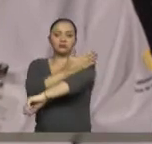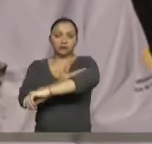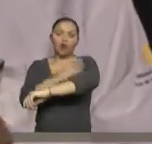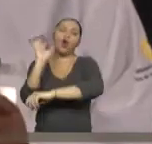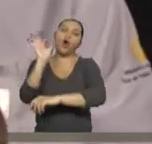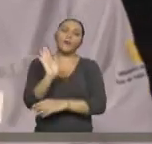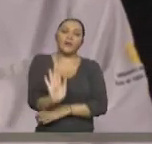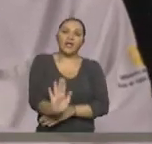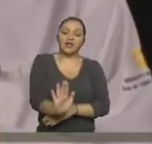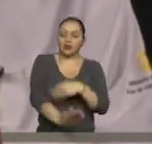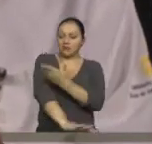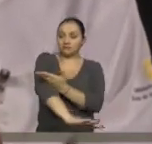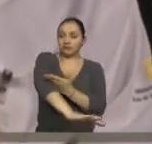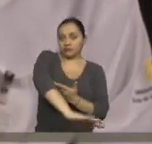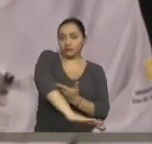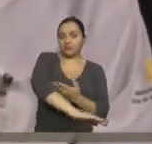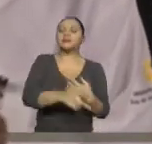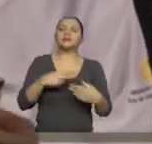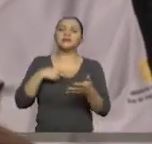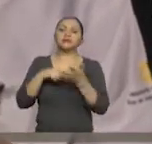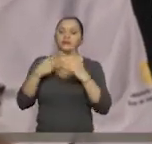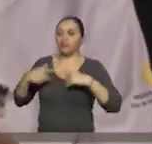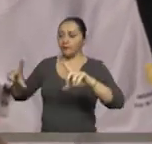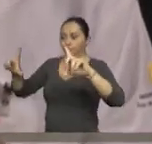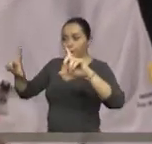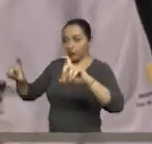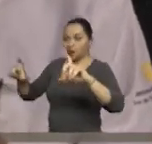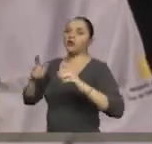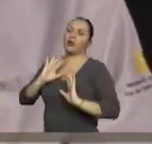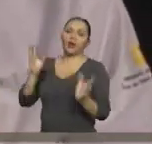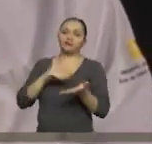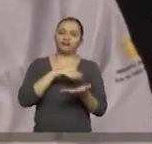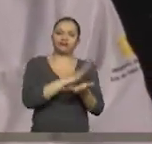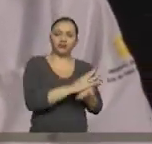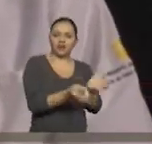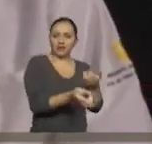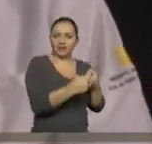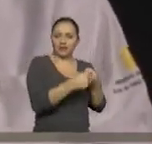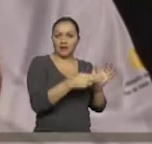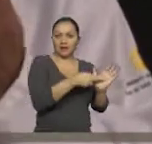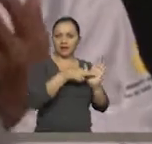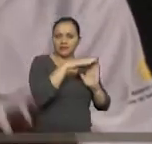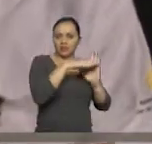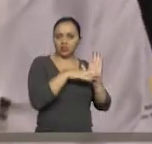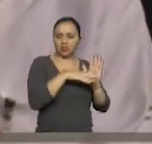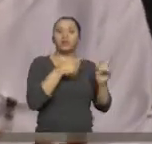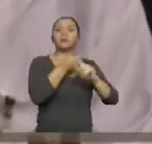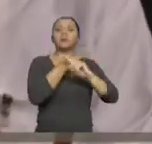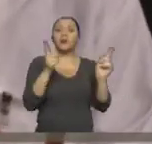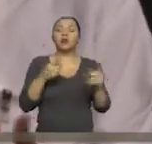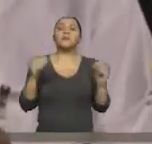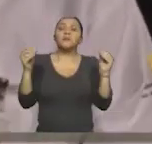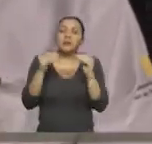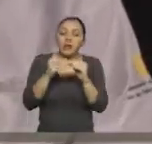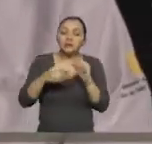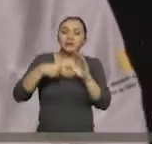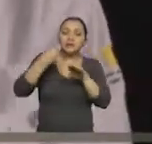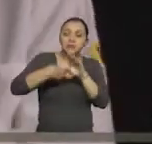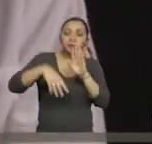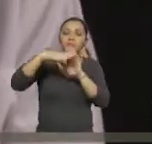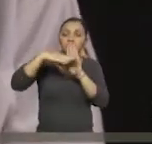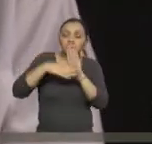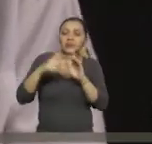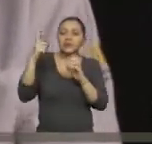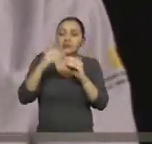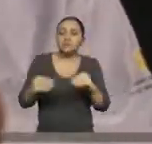caso. Pero si hay algunos casos más complejos, sí necesitamos un detalle del especialista que nos indique para que